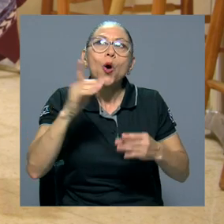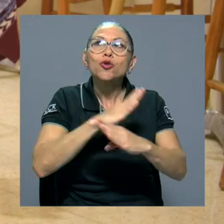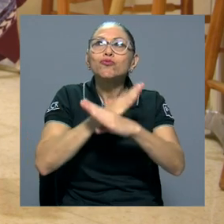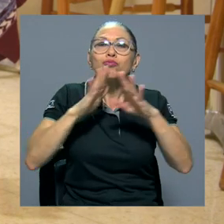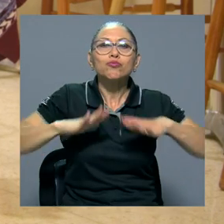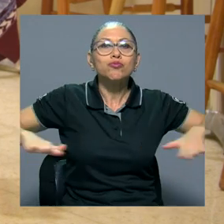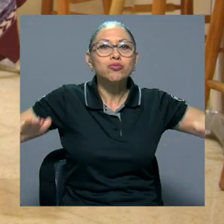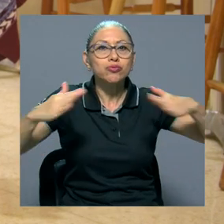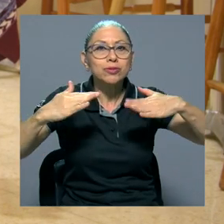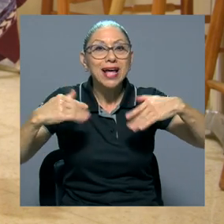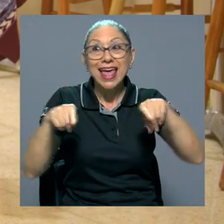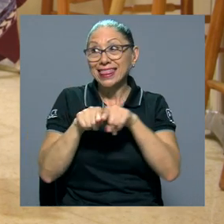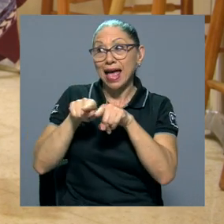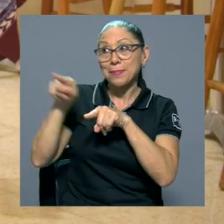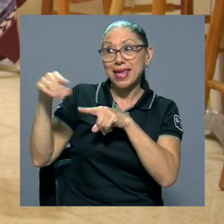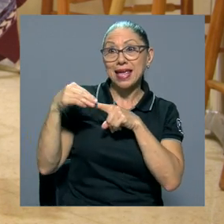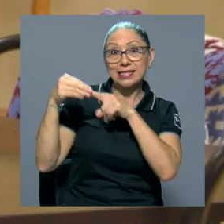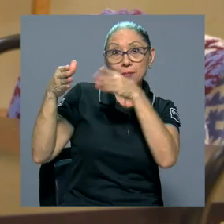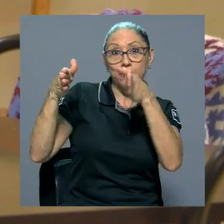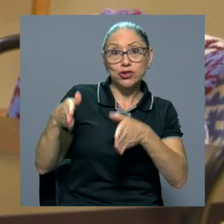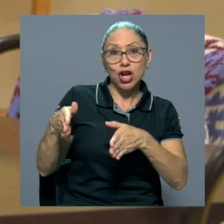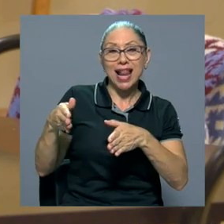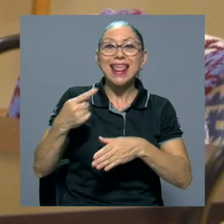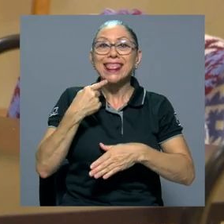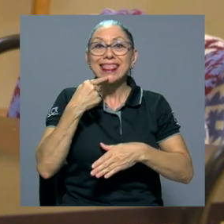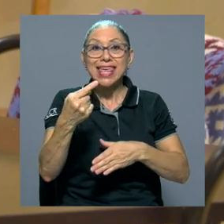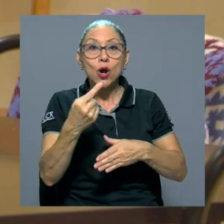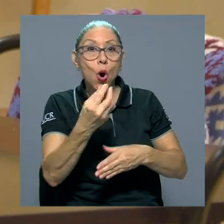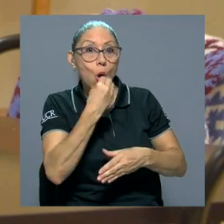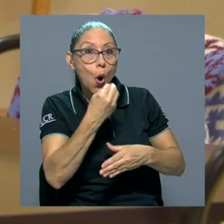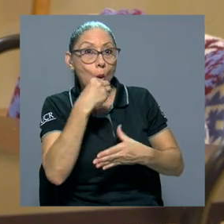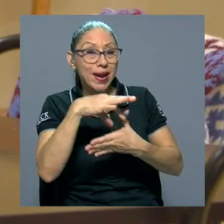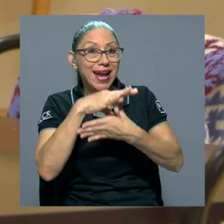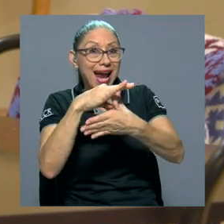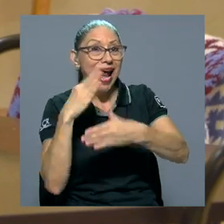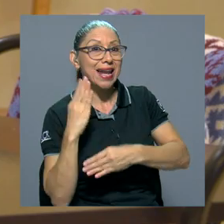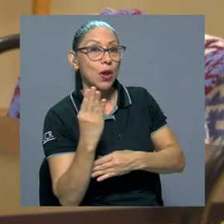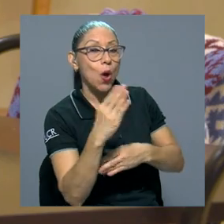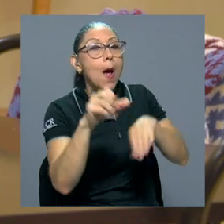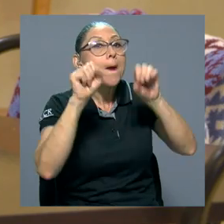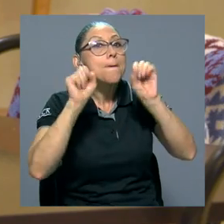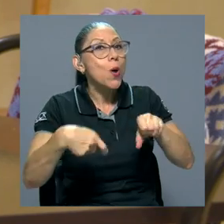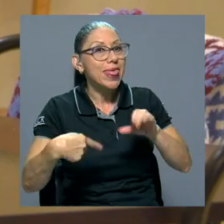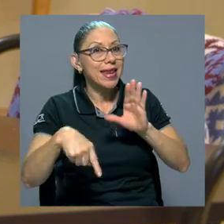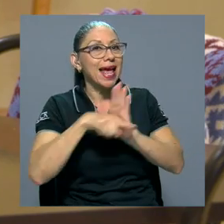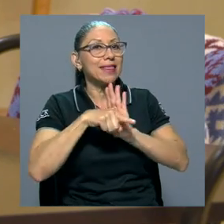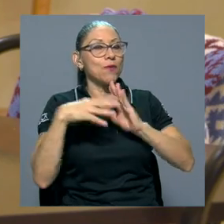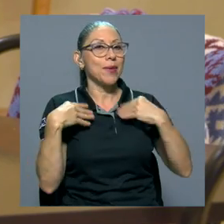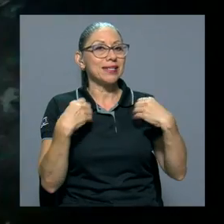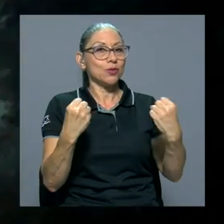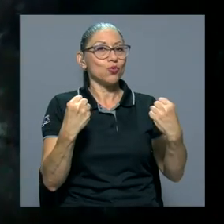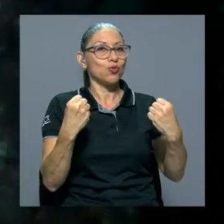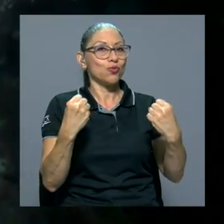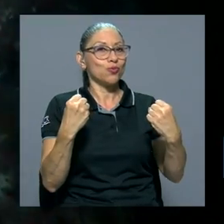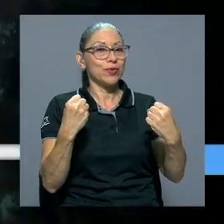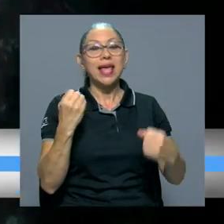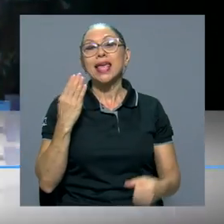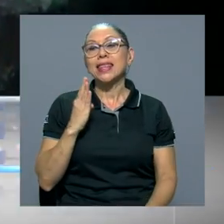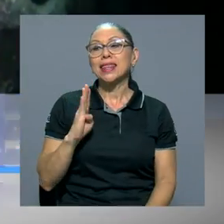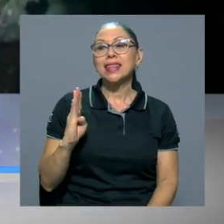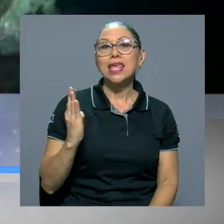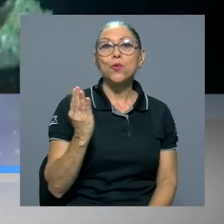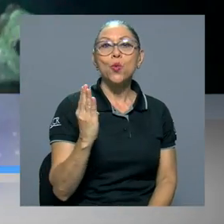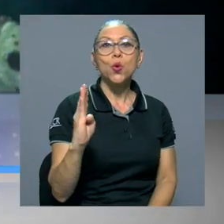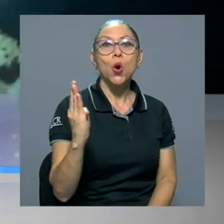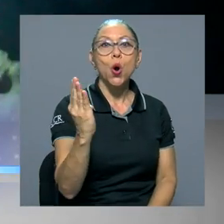nutricionista Marcela Peña Vásquez también argumentó sobre sus efectos negativos a nivel de salud. El tiburón es un